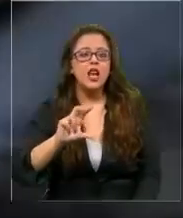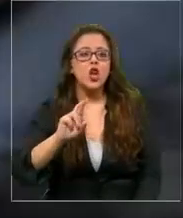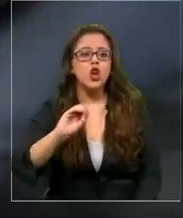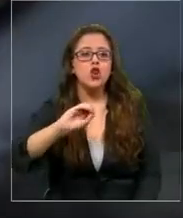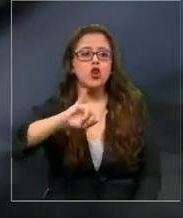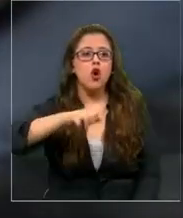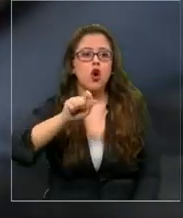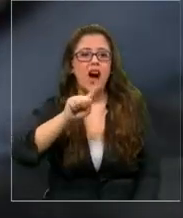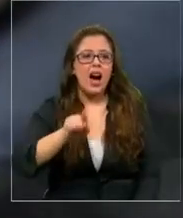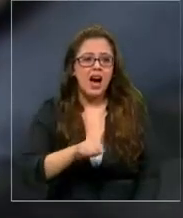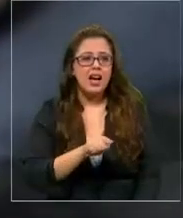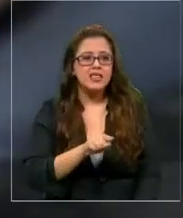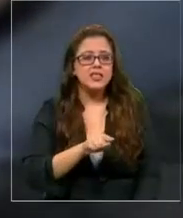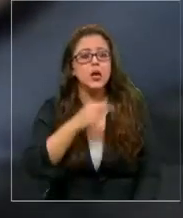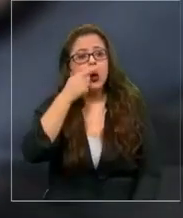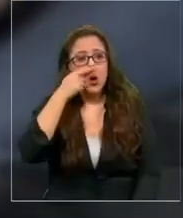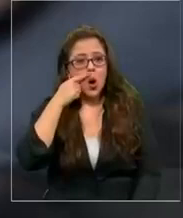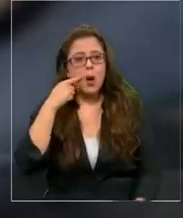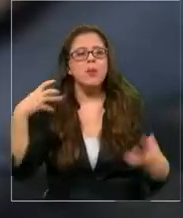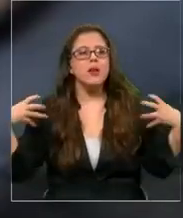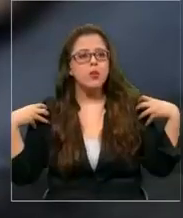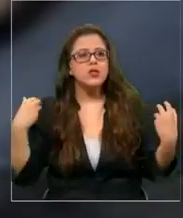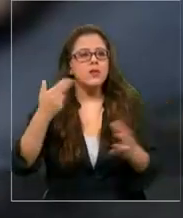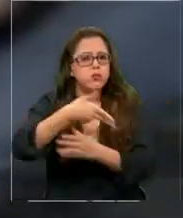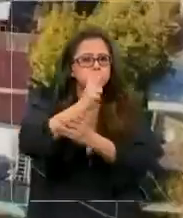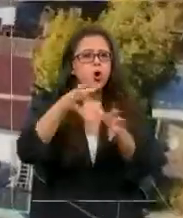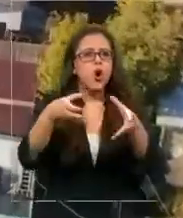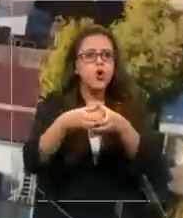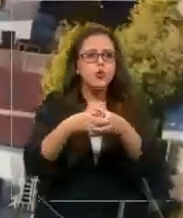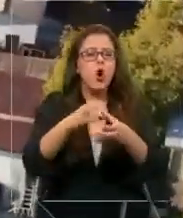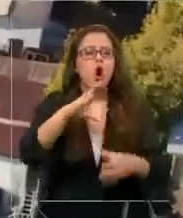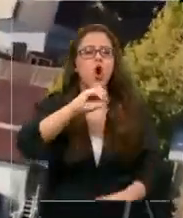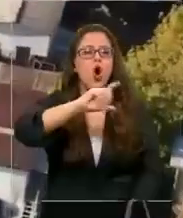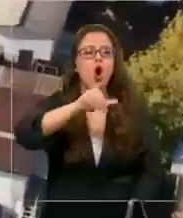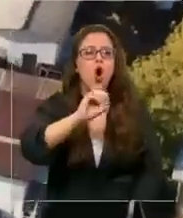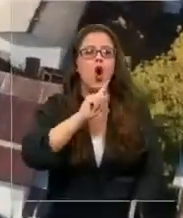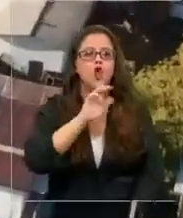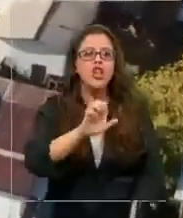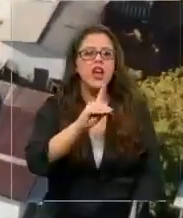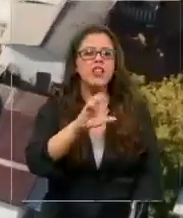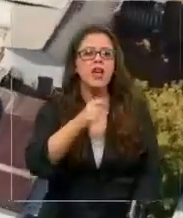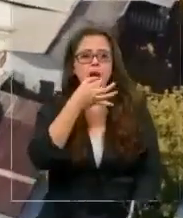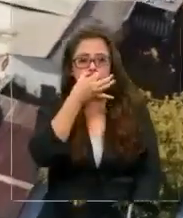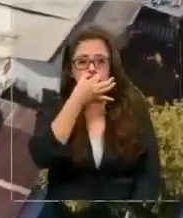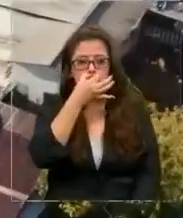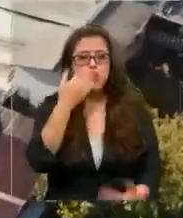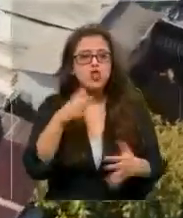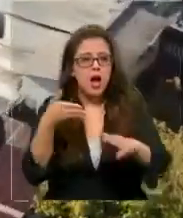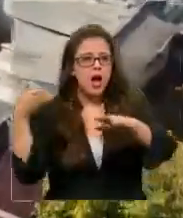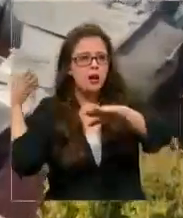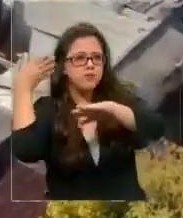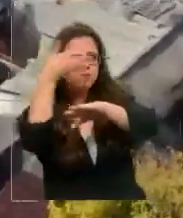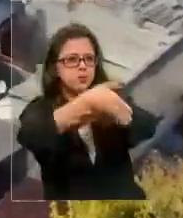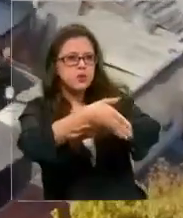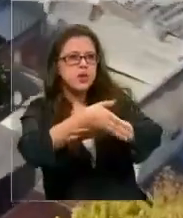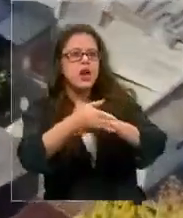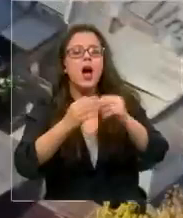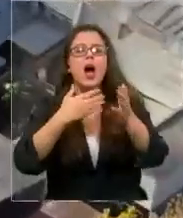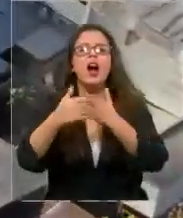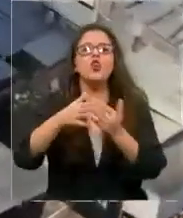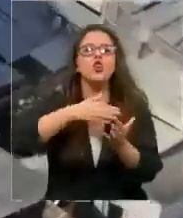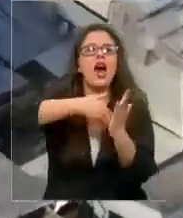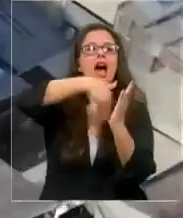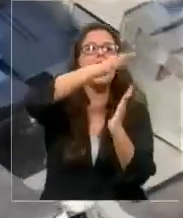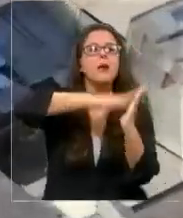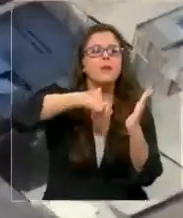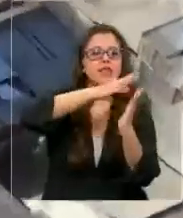apodado Danielito, sicario del grupo Los Cogote de Toro. Junto a dos cómplices, llegó movilizado a esta intersección en La Pintana para